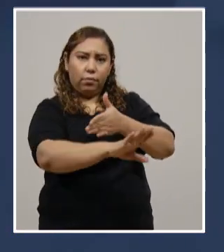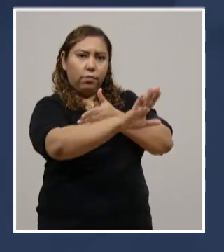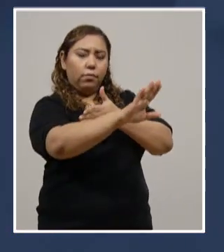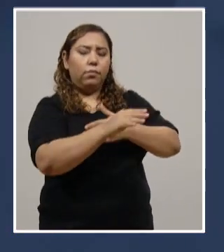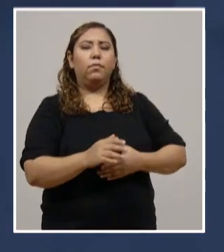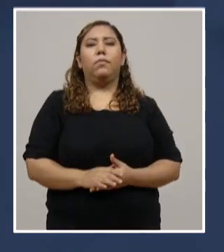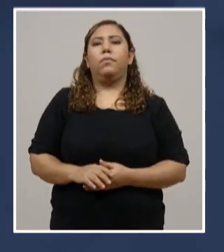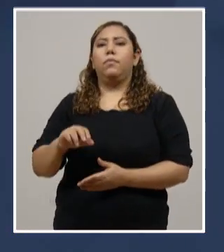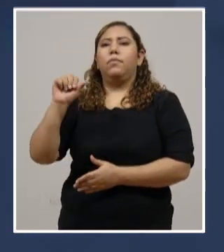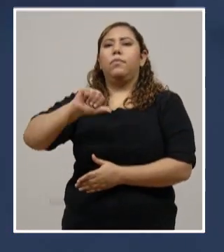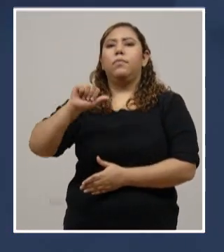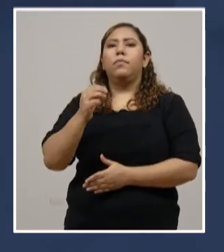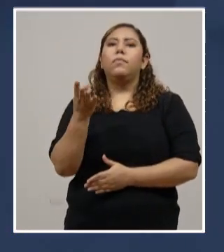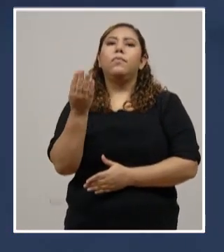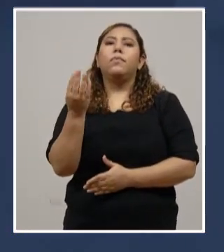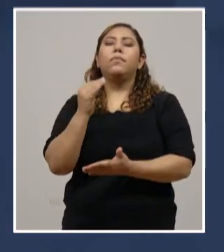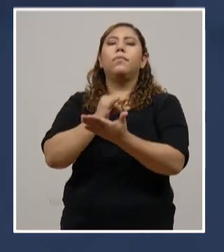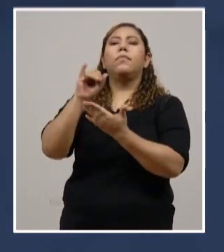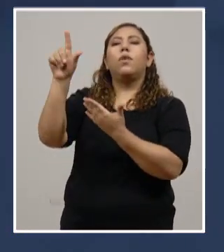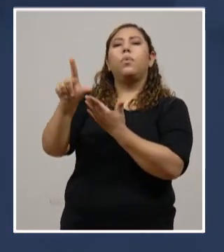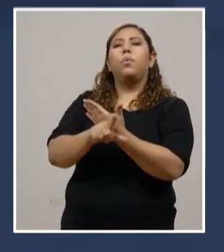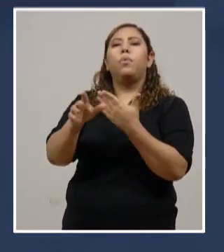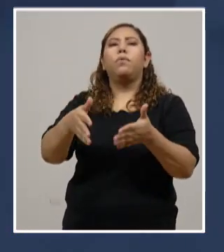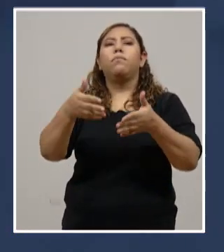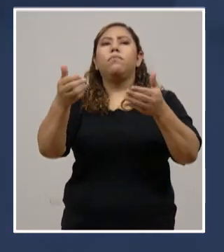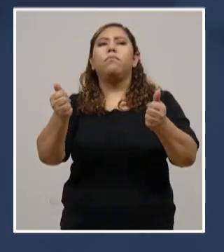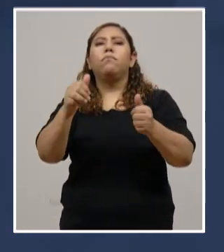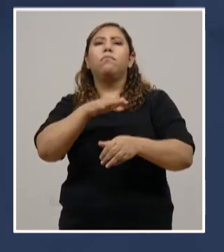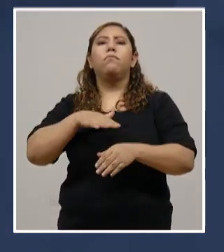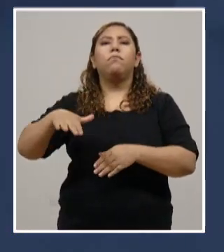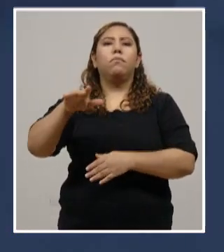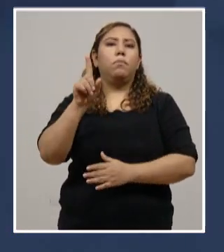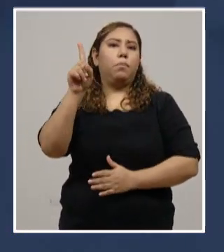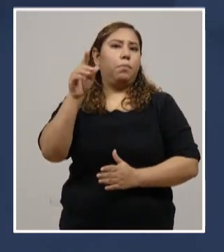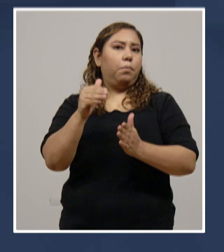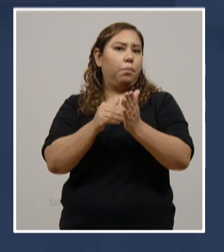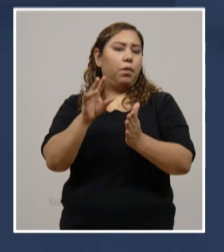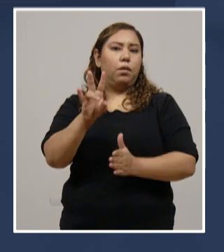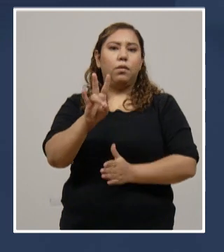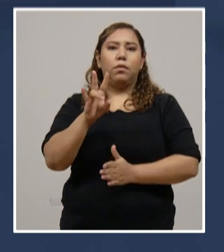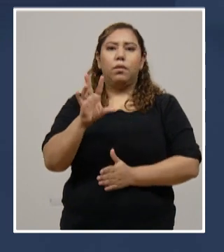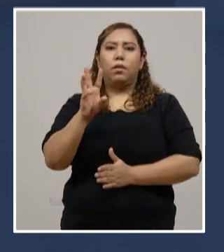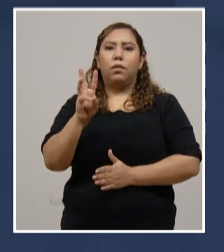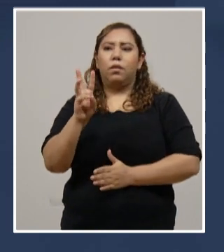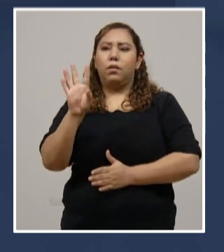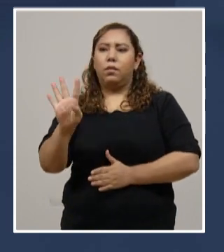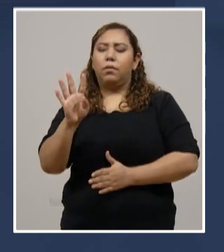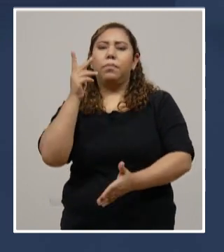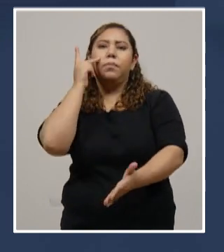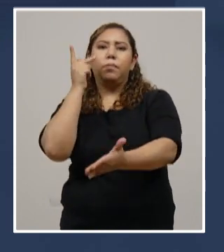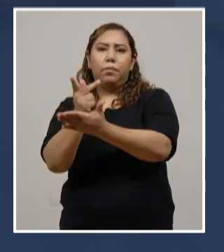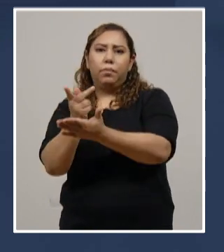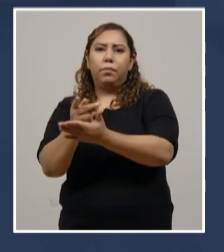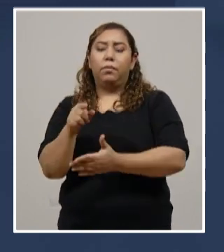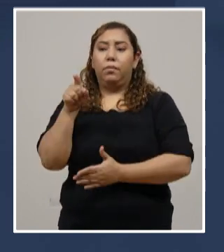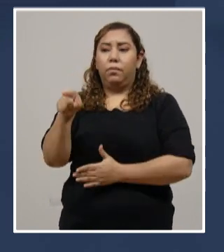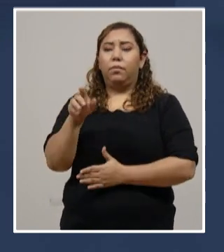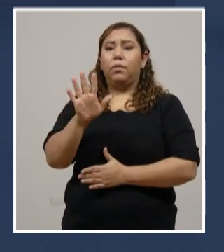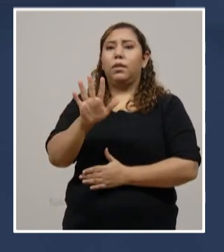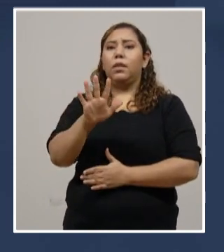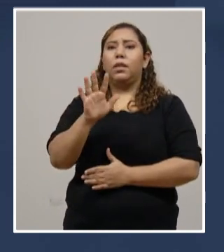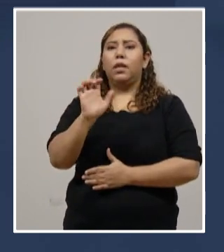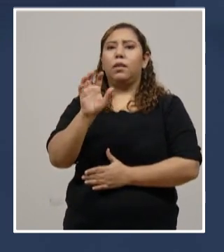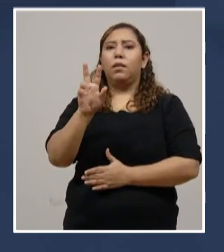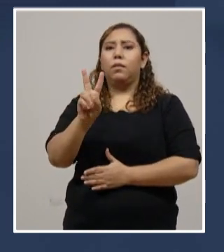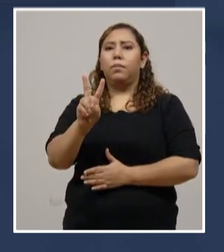Este día 14 de julio, se realizaron 1,764 pruebas, de las cuales 527